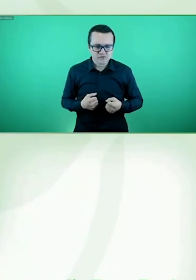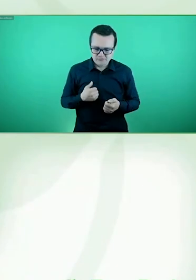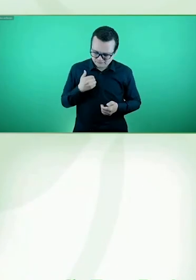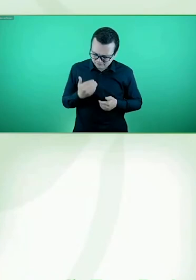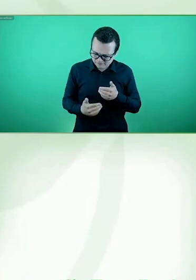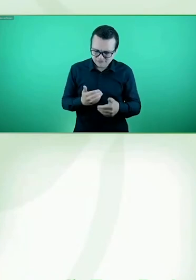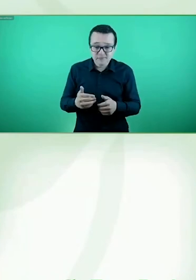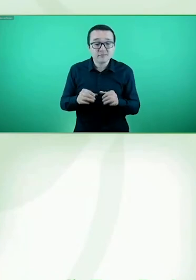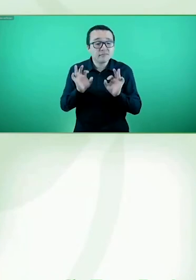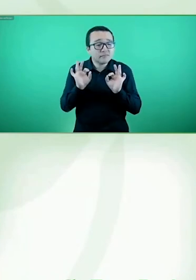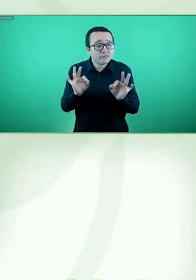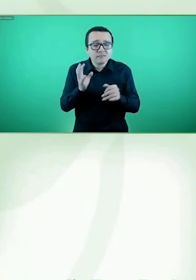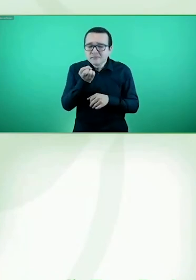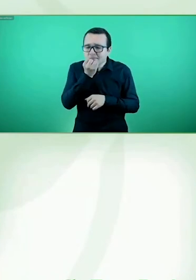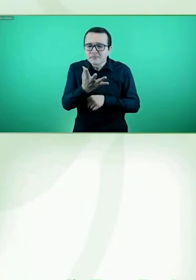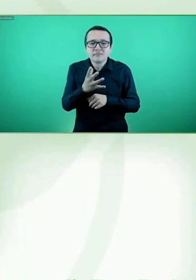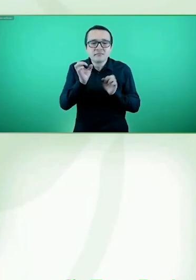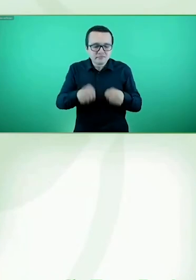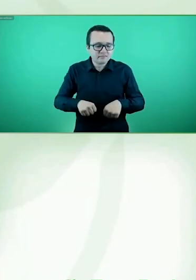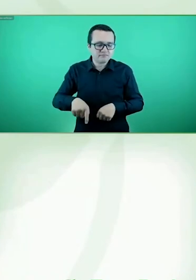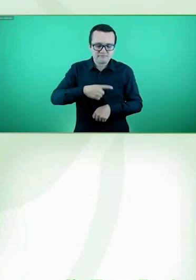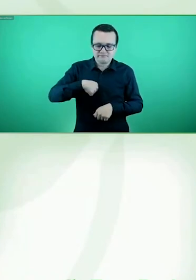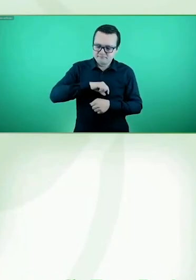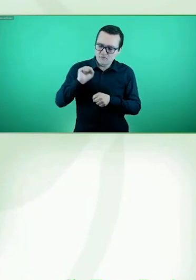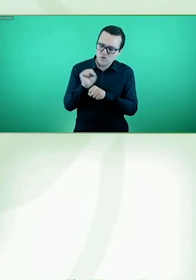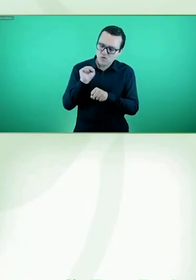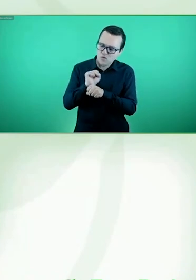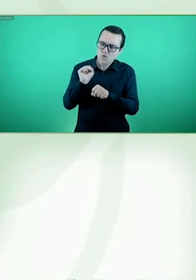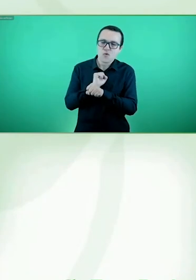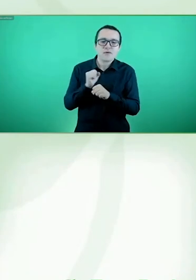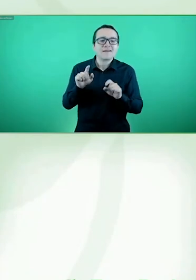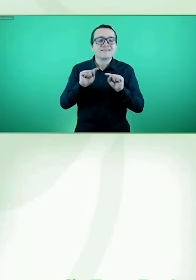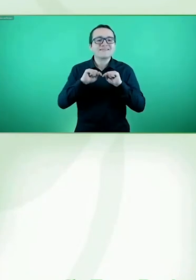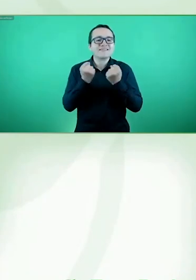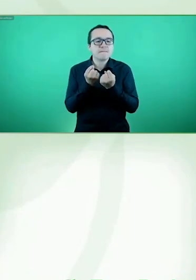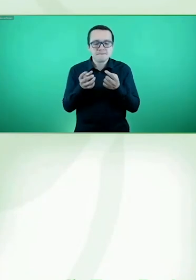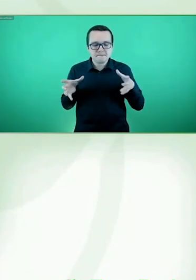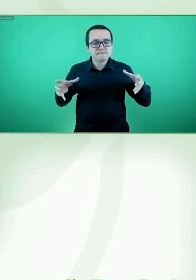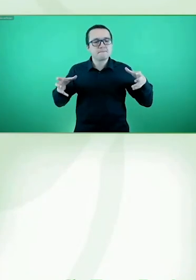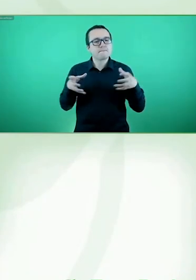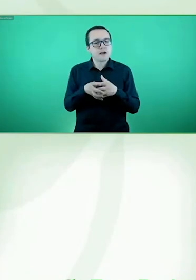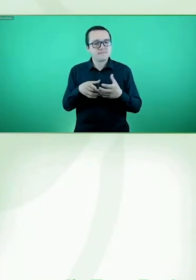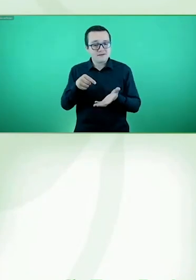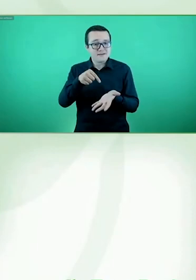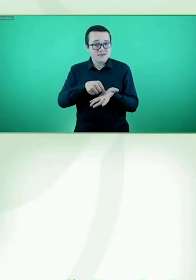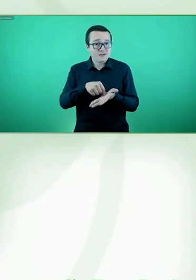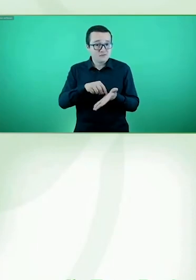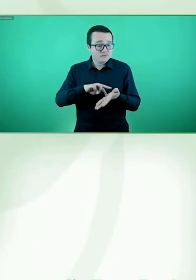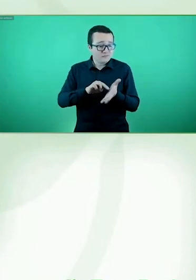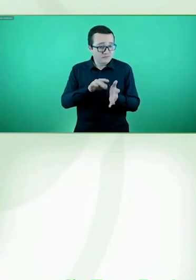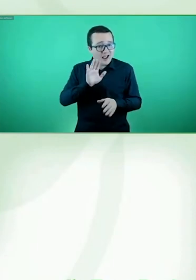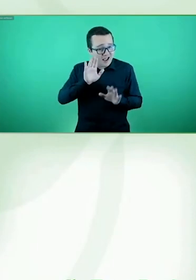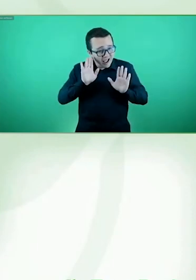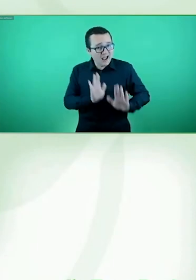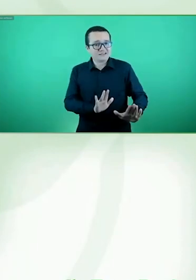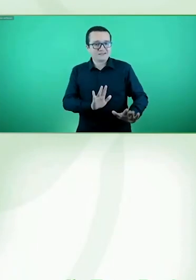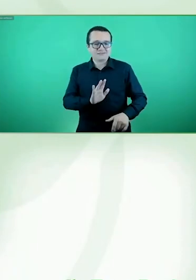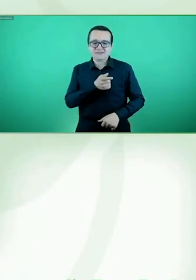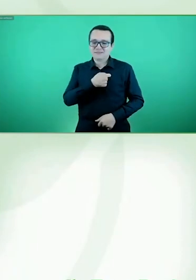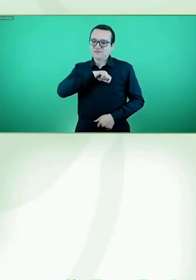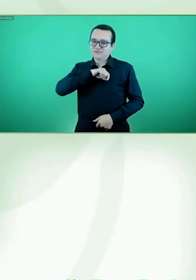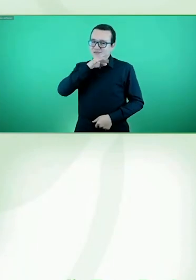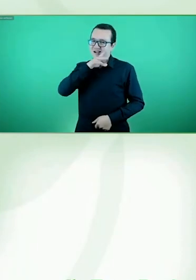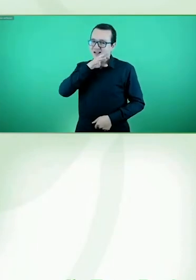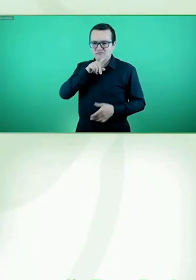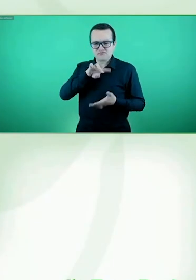Y yo creo y estoy convencida de que ese es el sello de la comunidad hispanoparlante, de poder trabajar todos juntos para que